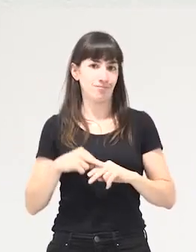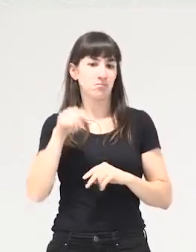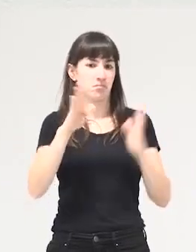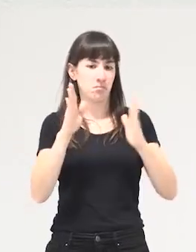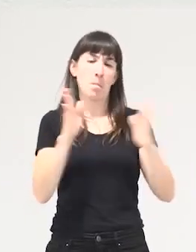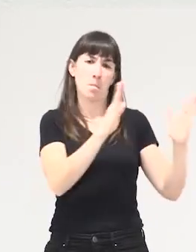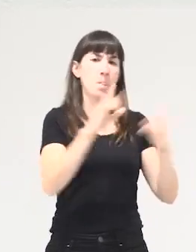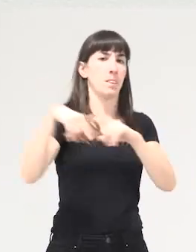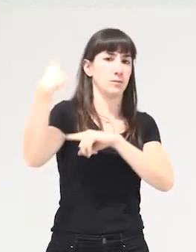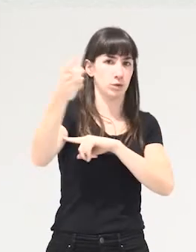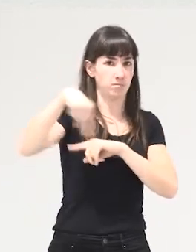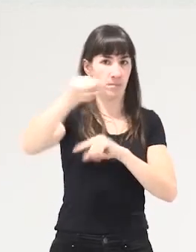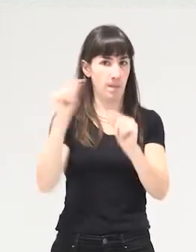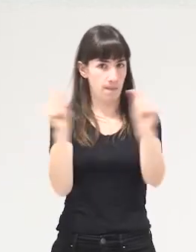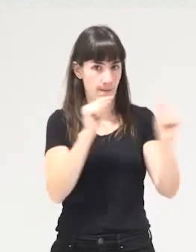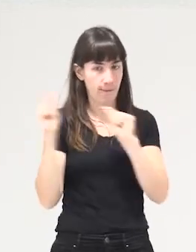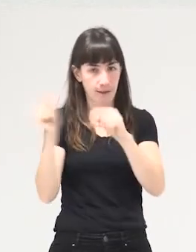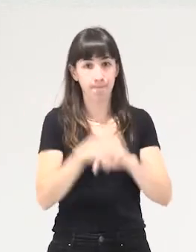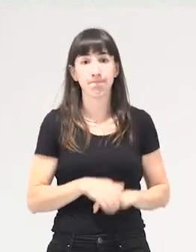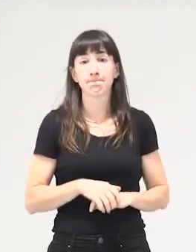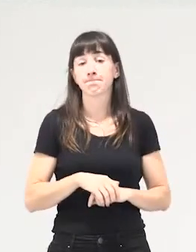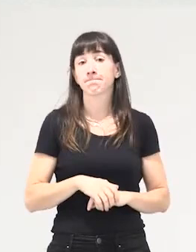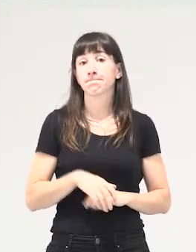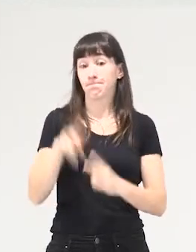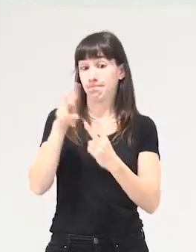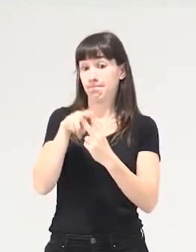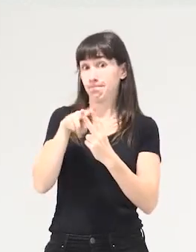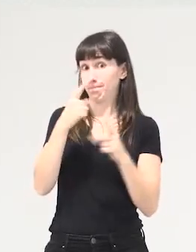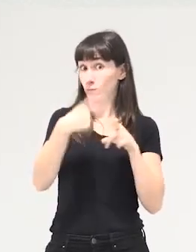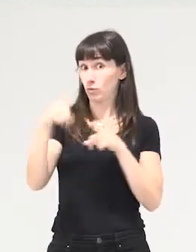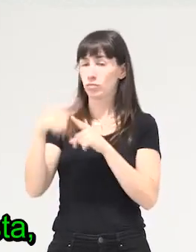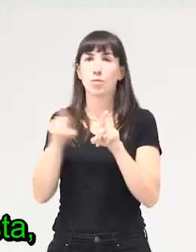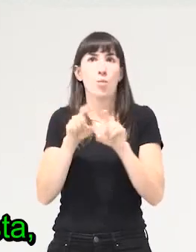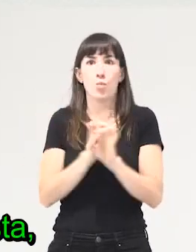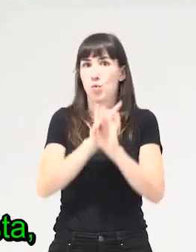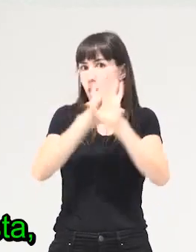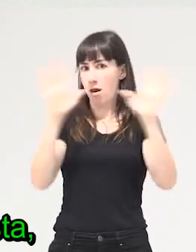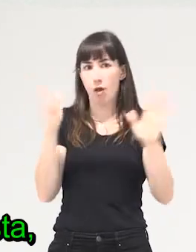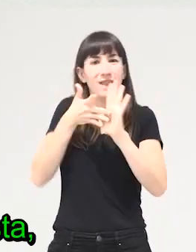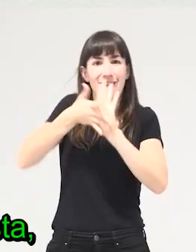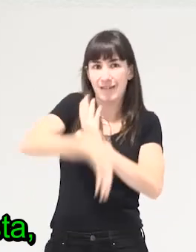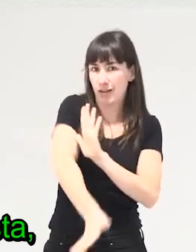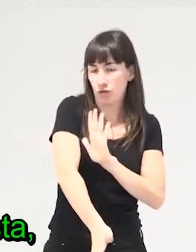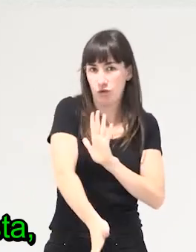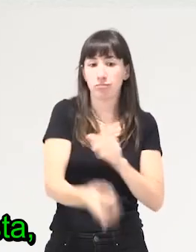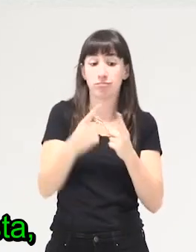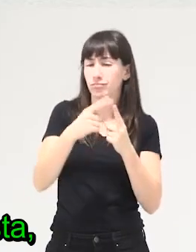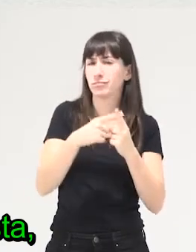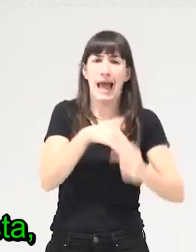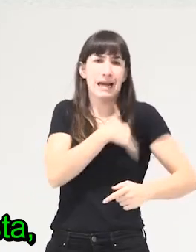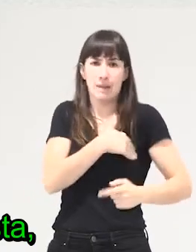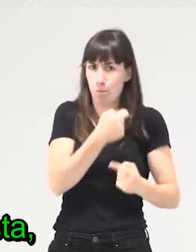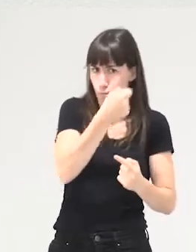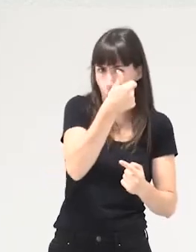el debate. Estos dos elementos a mi juicio serían como los definitorios. Es muy poco académica y muy vinculada al